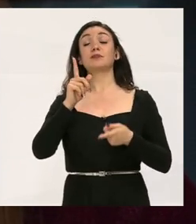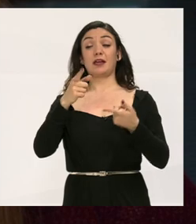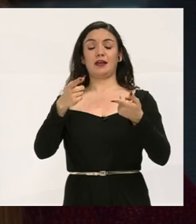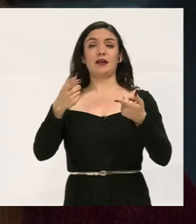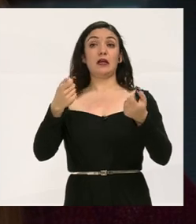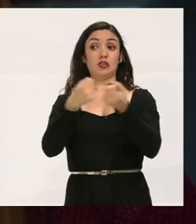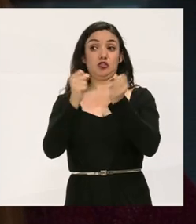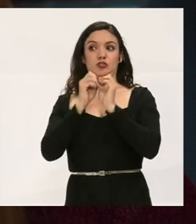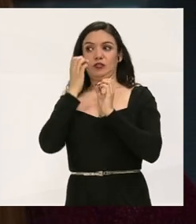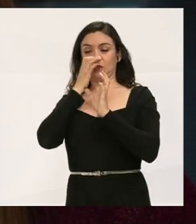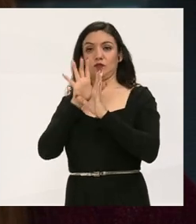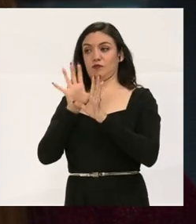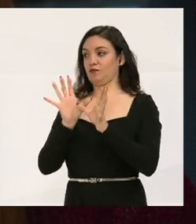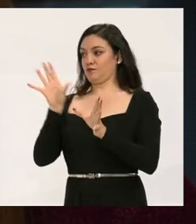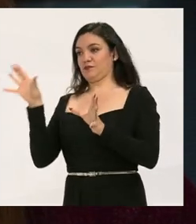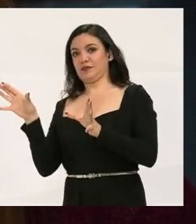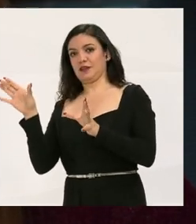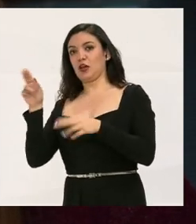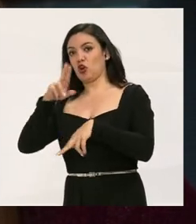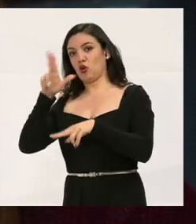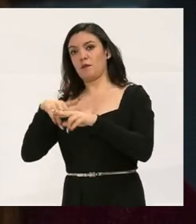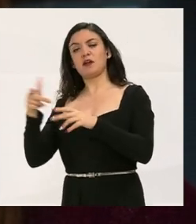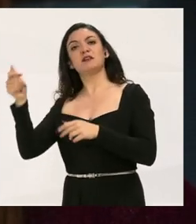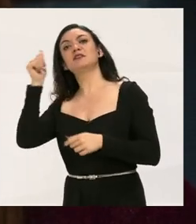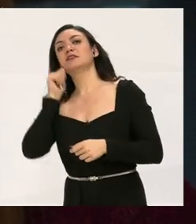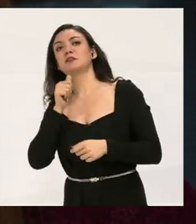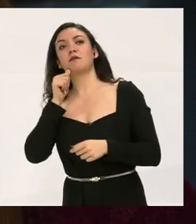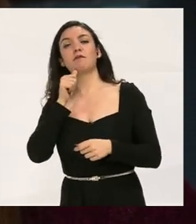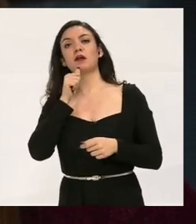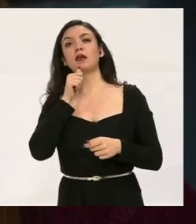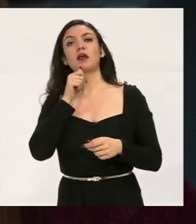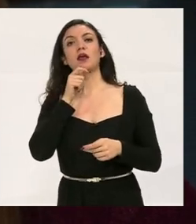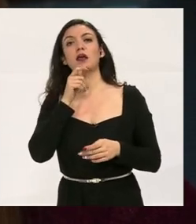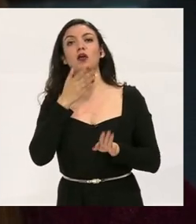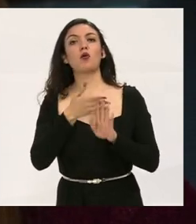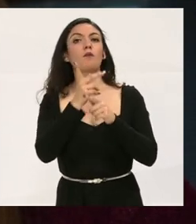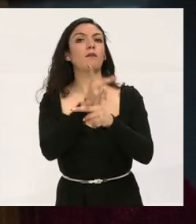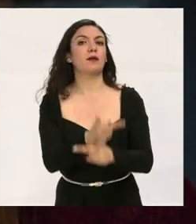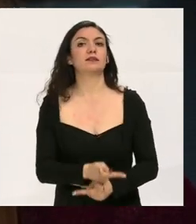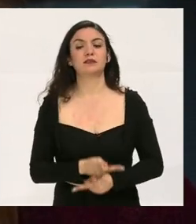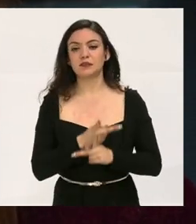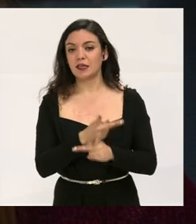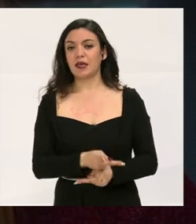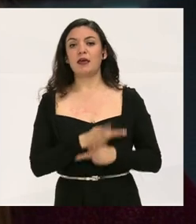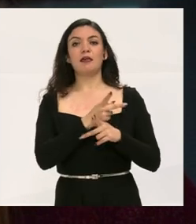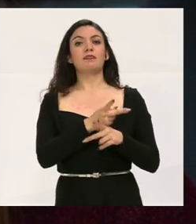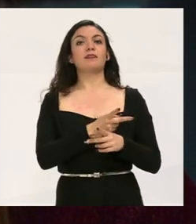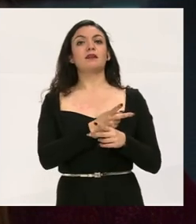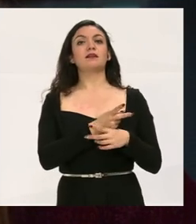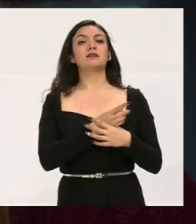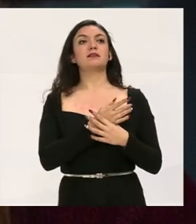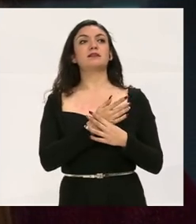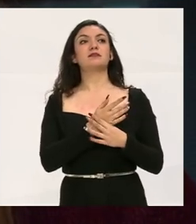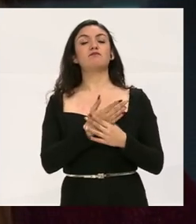la sociedad escolar del otro lado, en la prepa regular, siempre son muy pacientes.